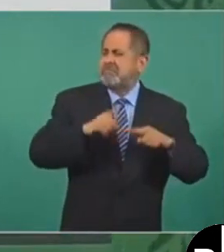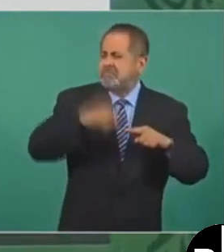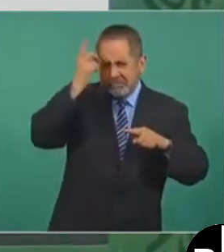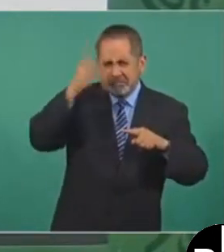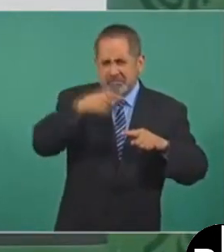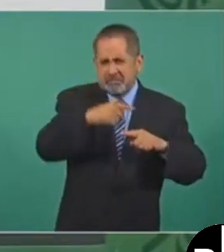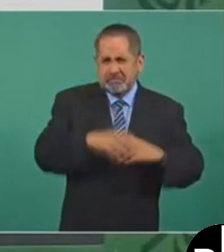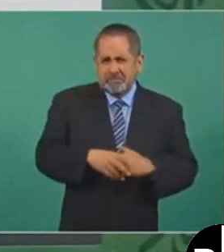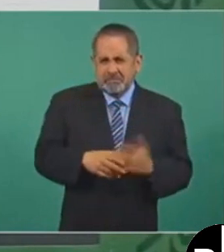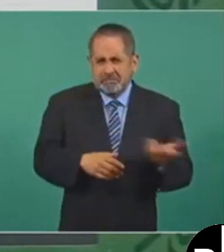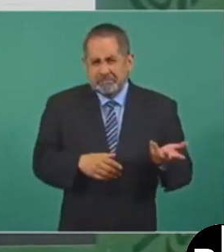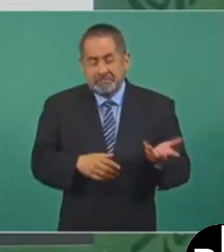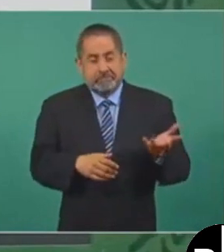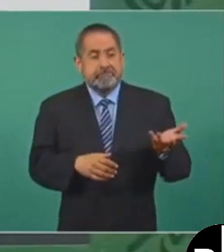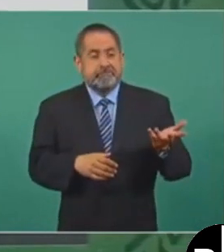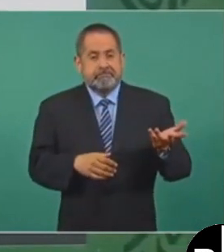Rock.